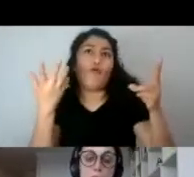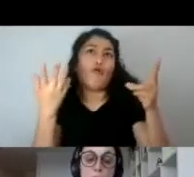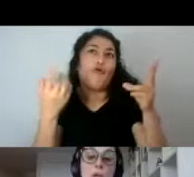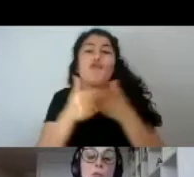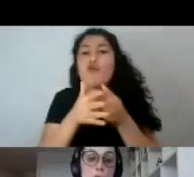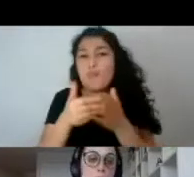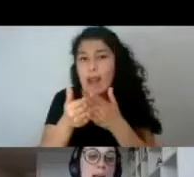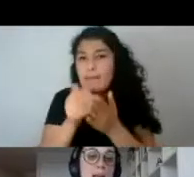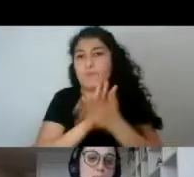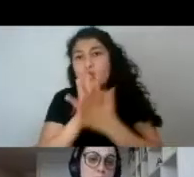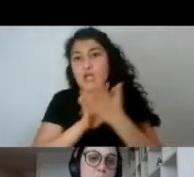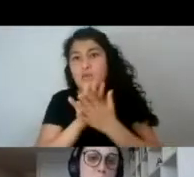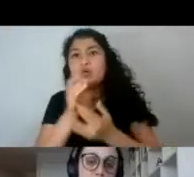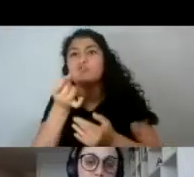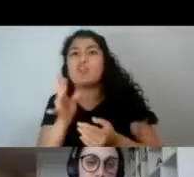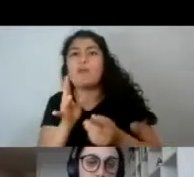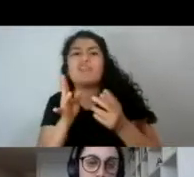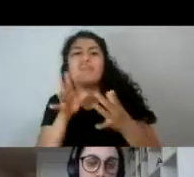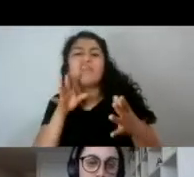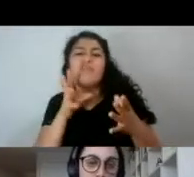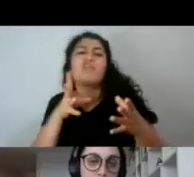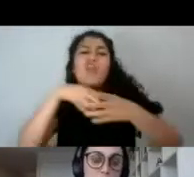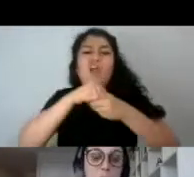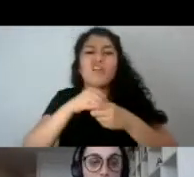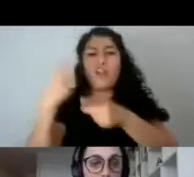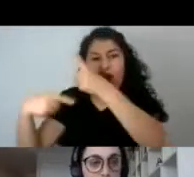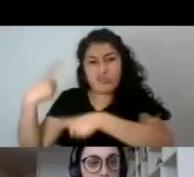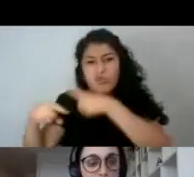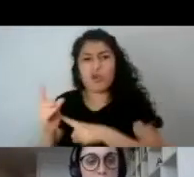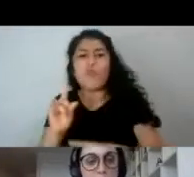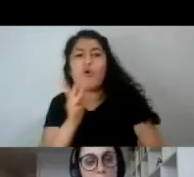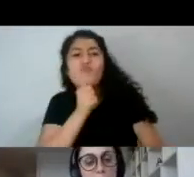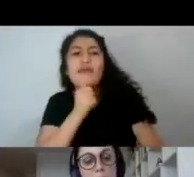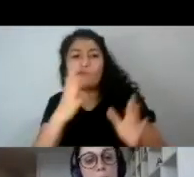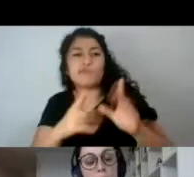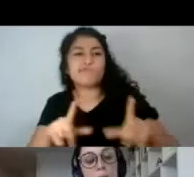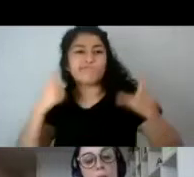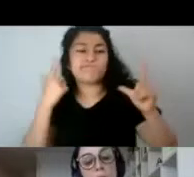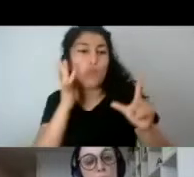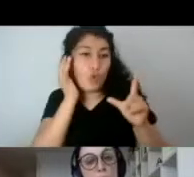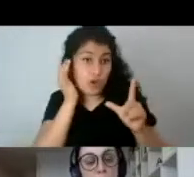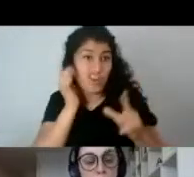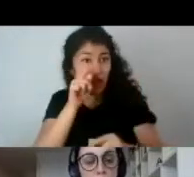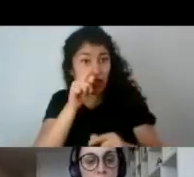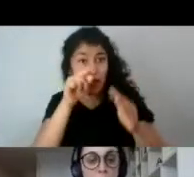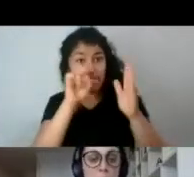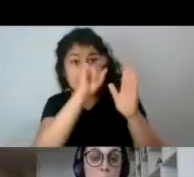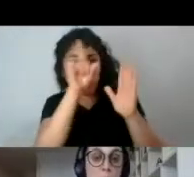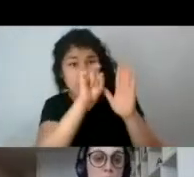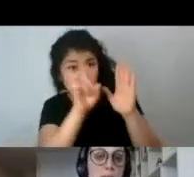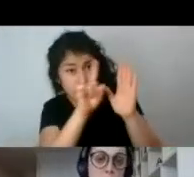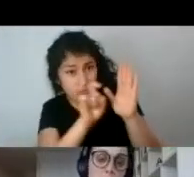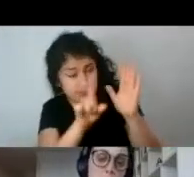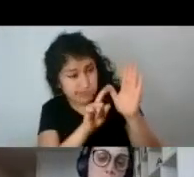¿no? Que son funcionales a la trama argumental. Esas son algunas de las preguntas que nos ayudarían, por ejemplo, a reconocer desde una